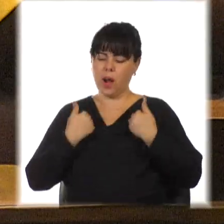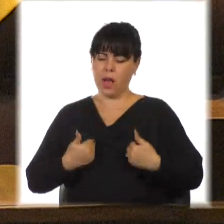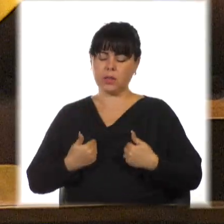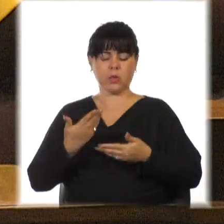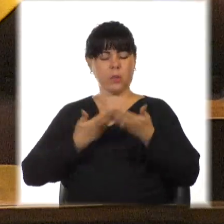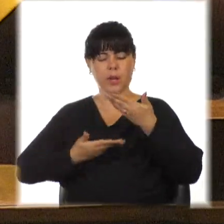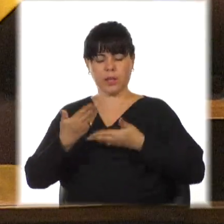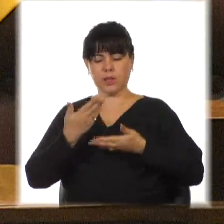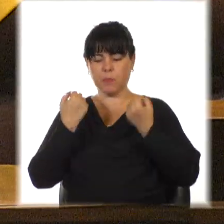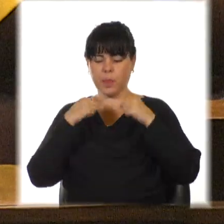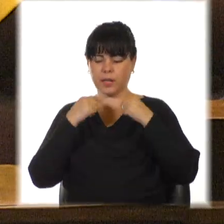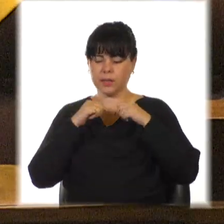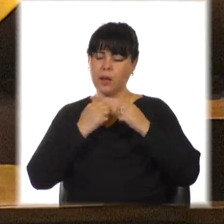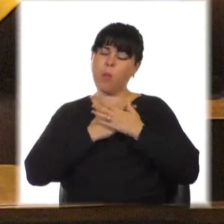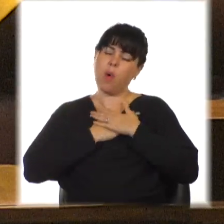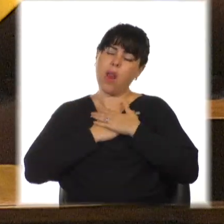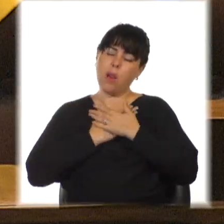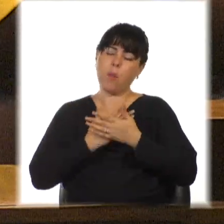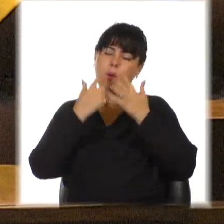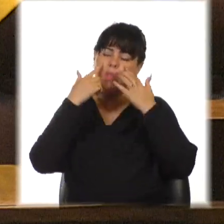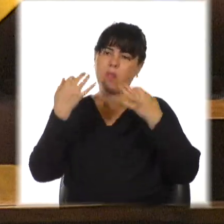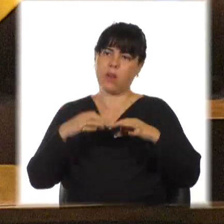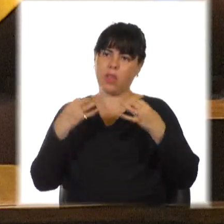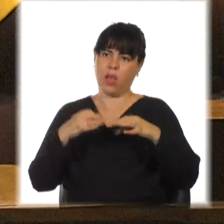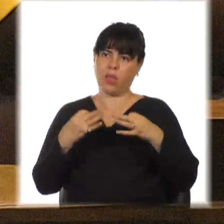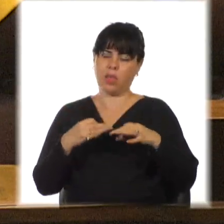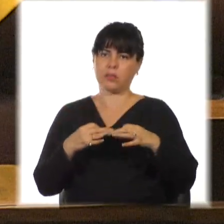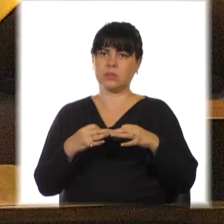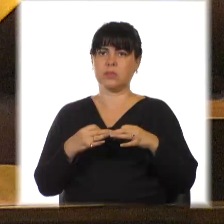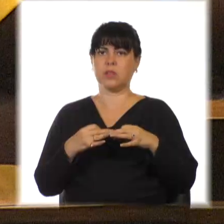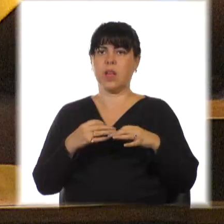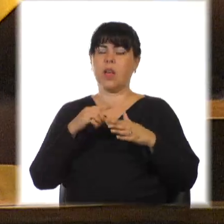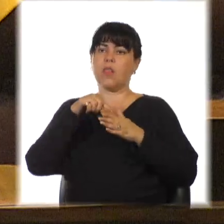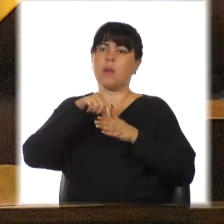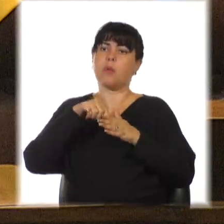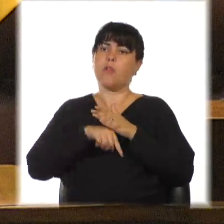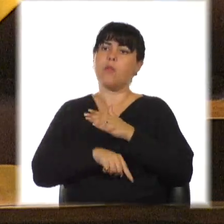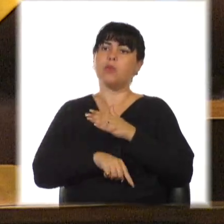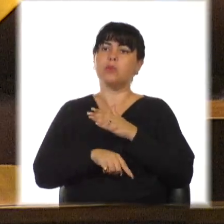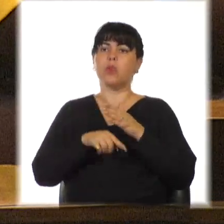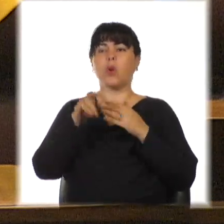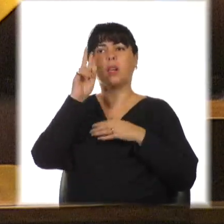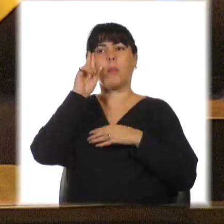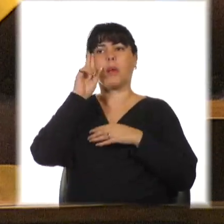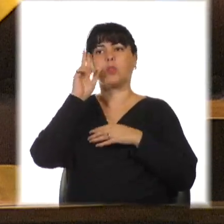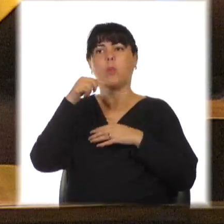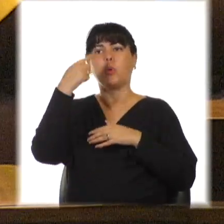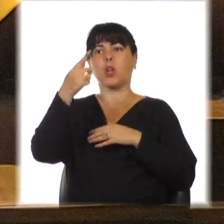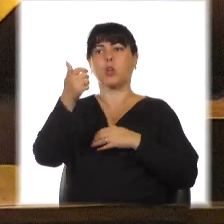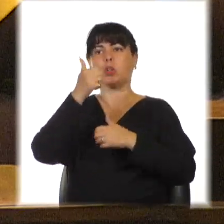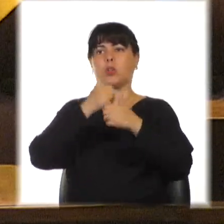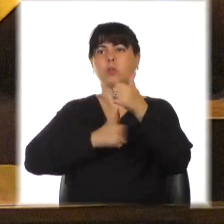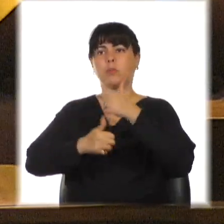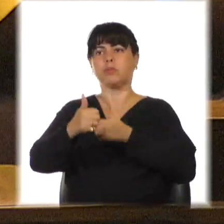salvo o te voy a curar la homosexualidad, sino el de profundo respeto por la otra o por el otro, que en